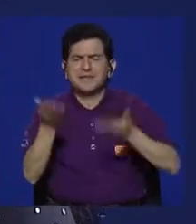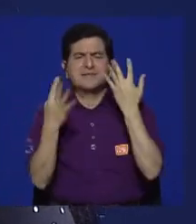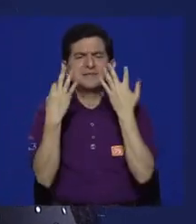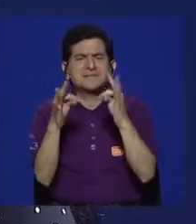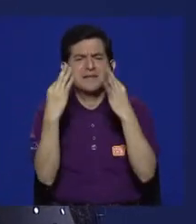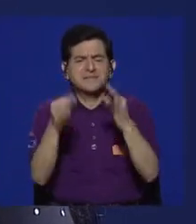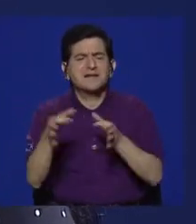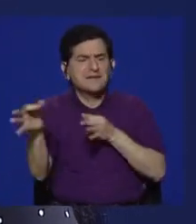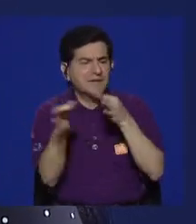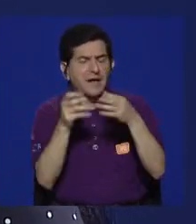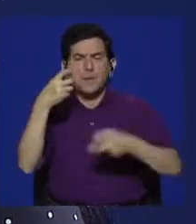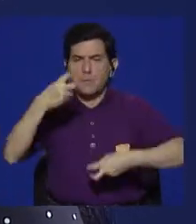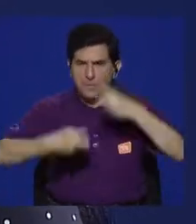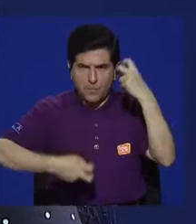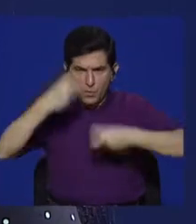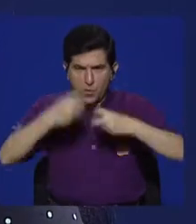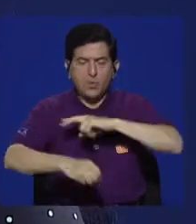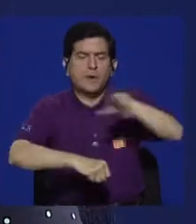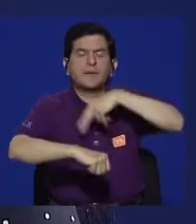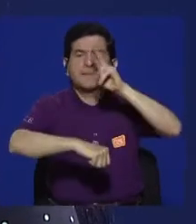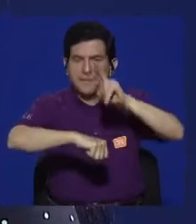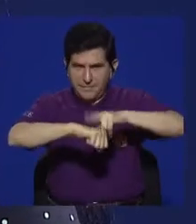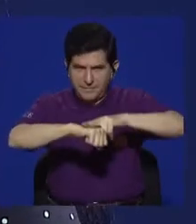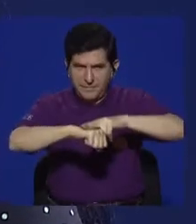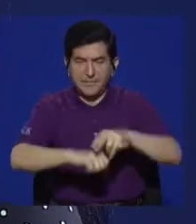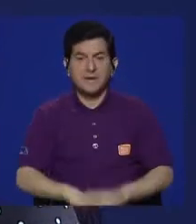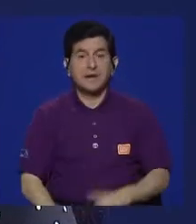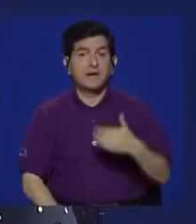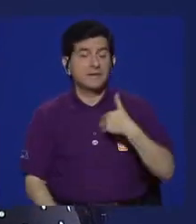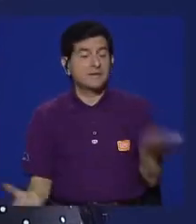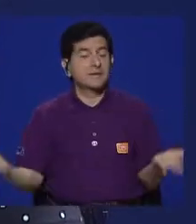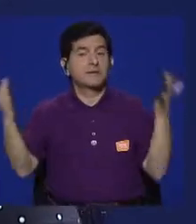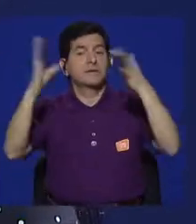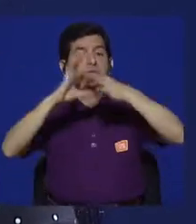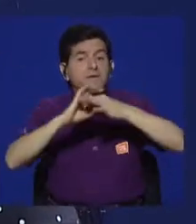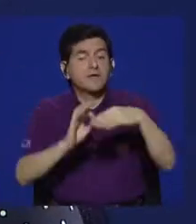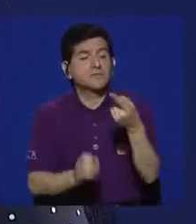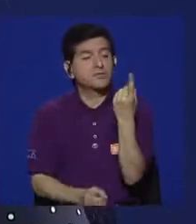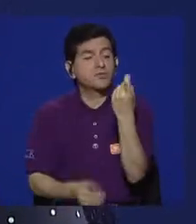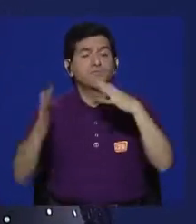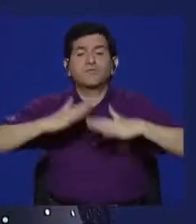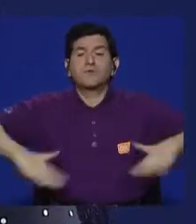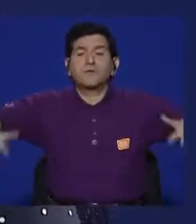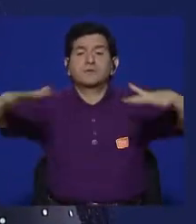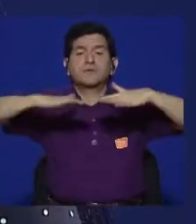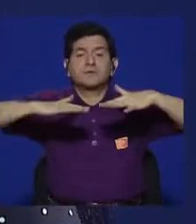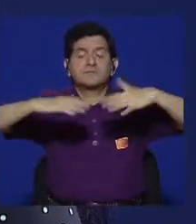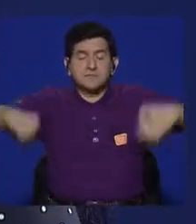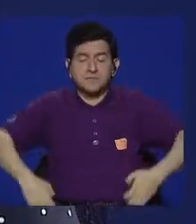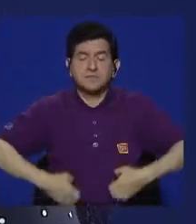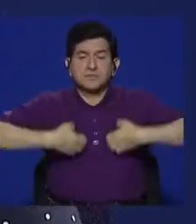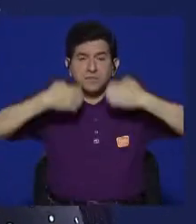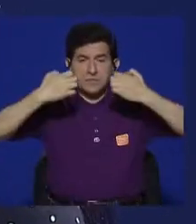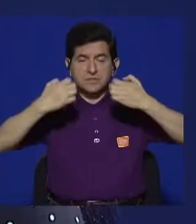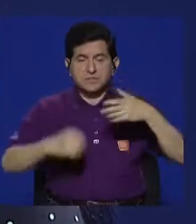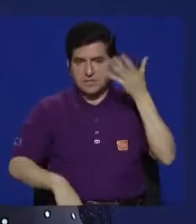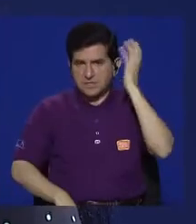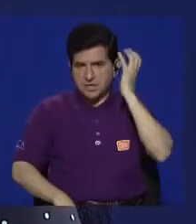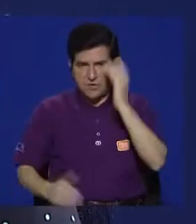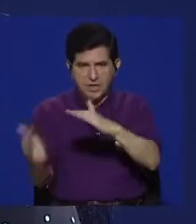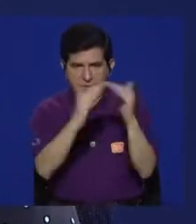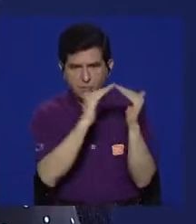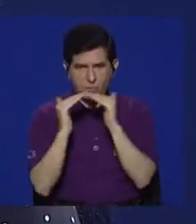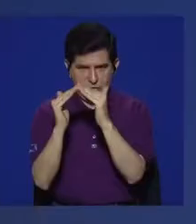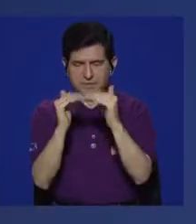un poco para poder dar cuenta de un problema que es nacional y que tiene que ver con la falta de espacios para que existan las